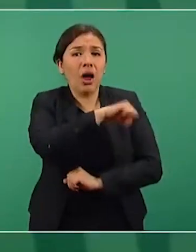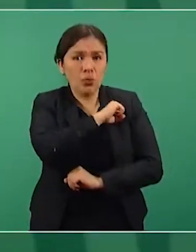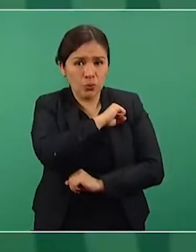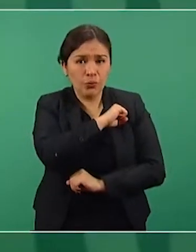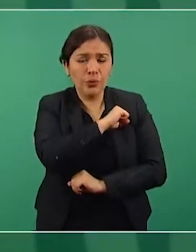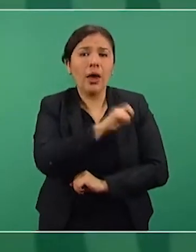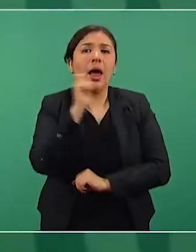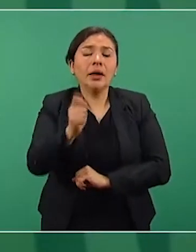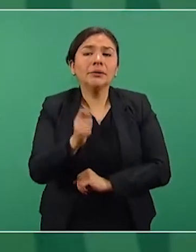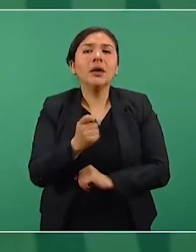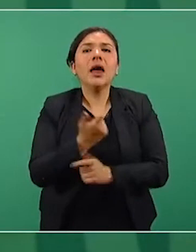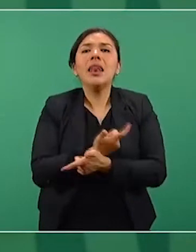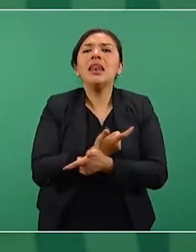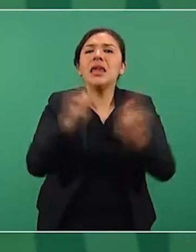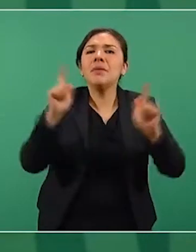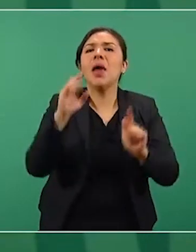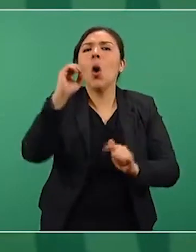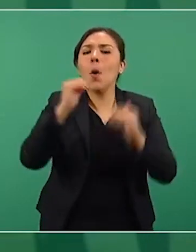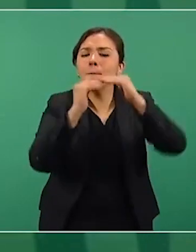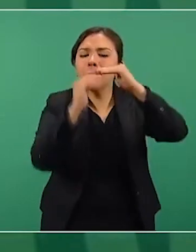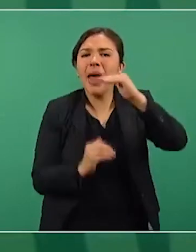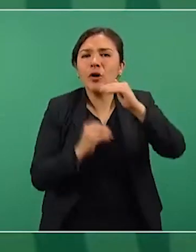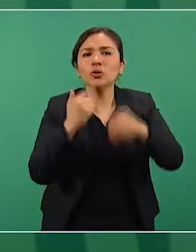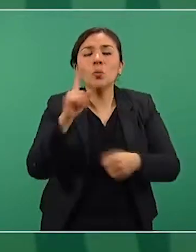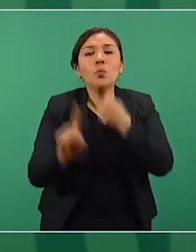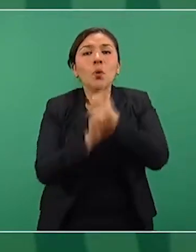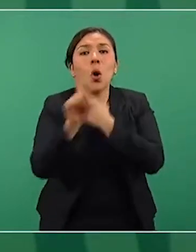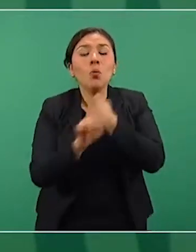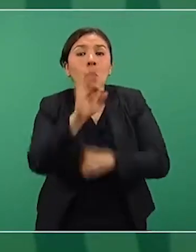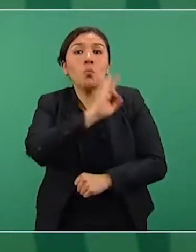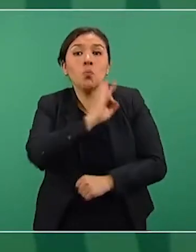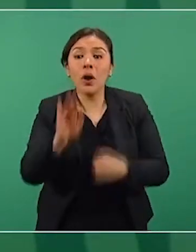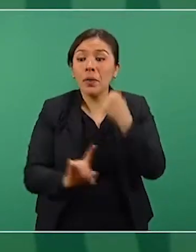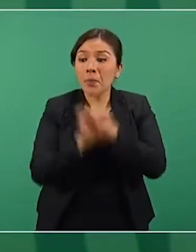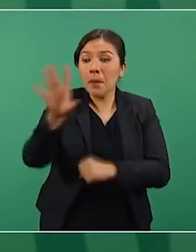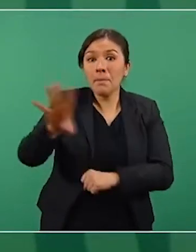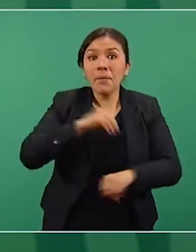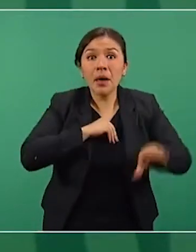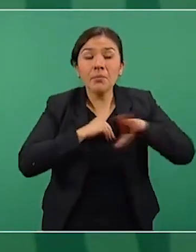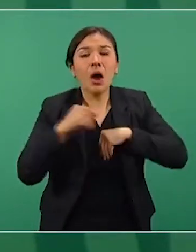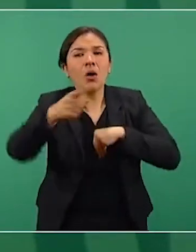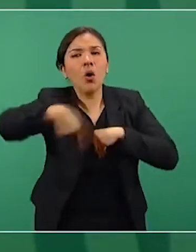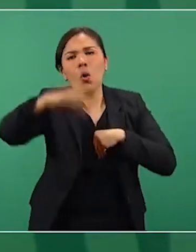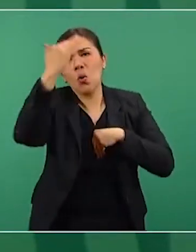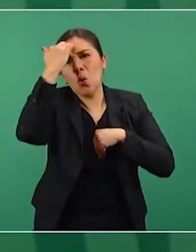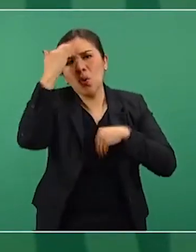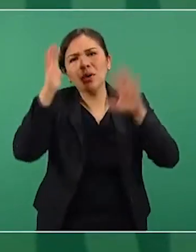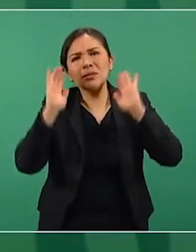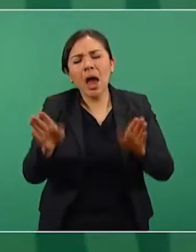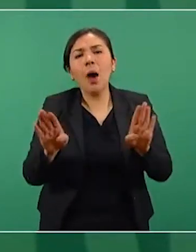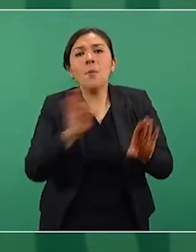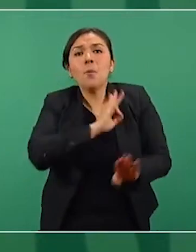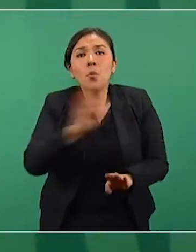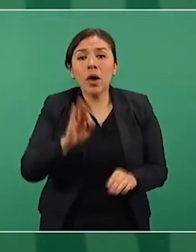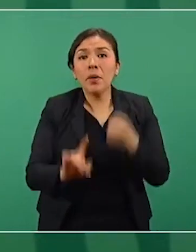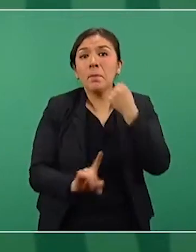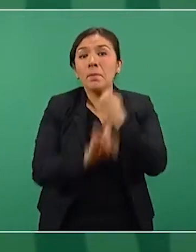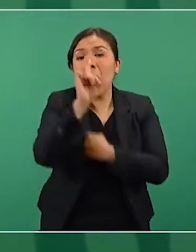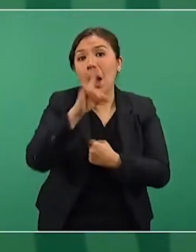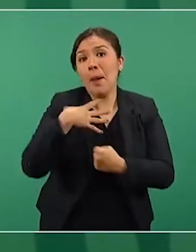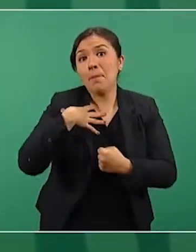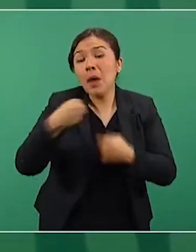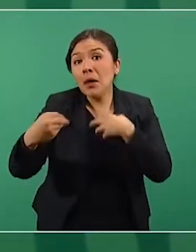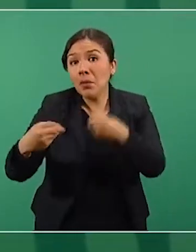libres de riesgos o reducir al máximo posible con los elementos existentes, los riesgos de contagio, de